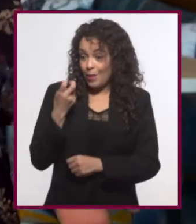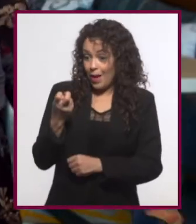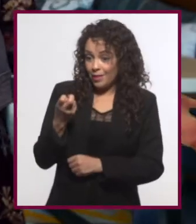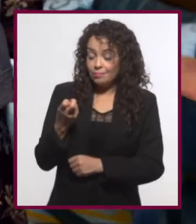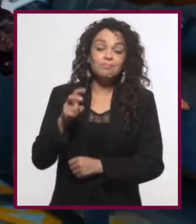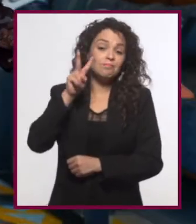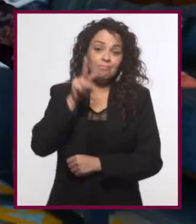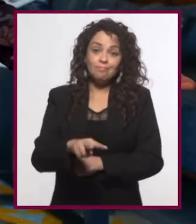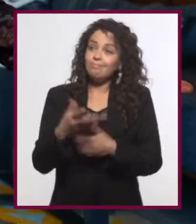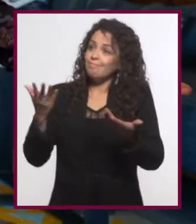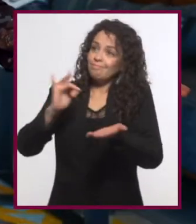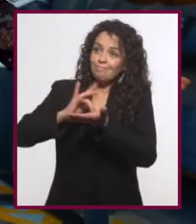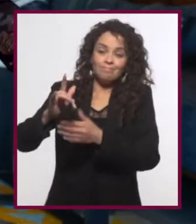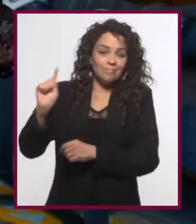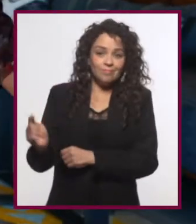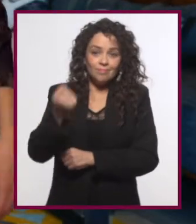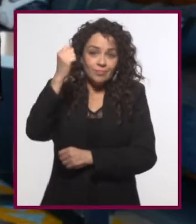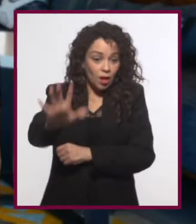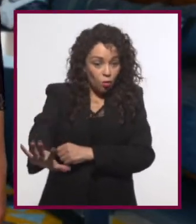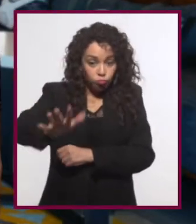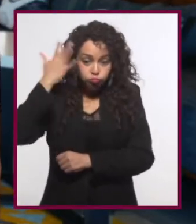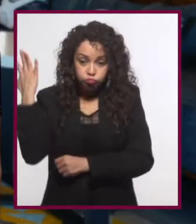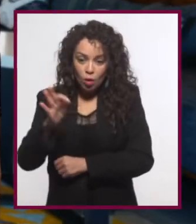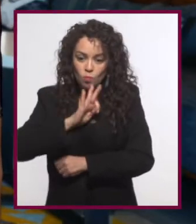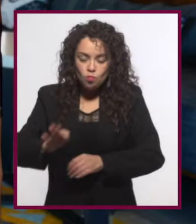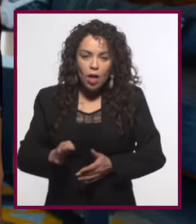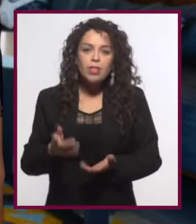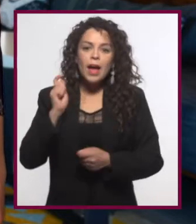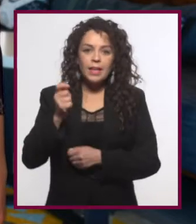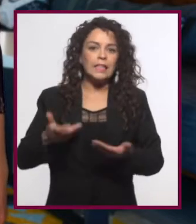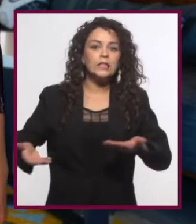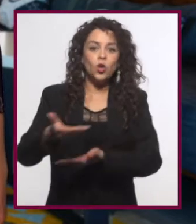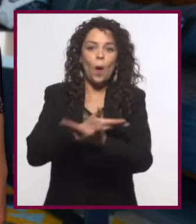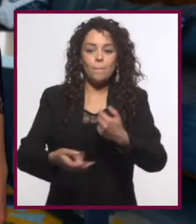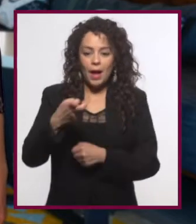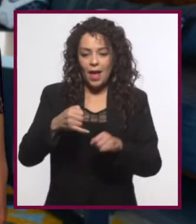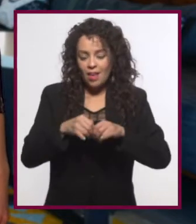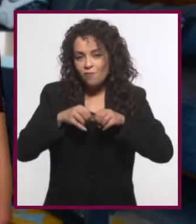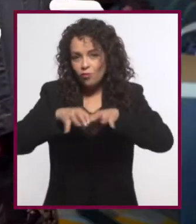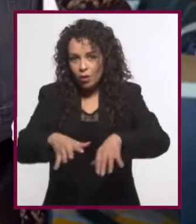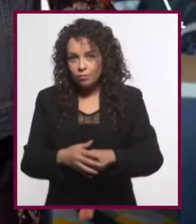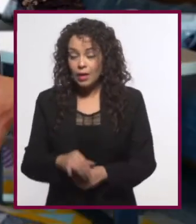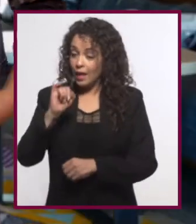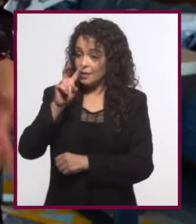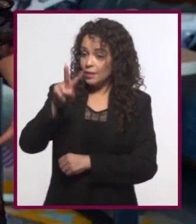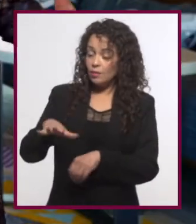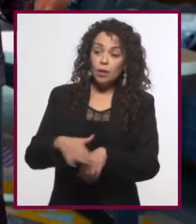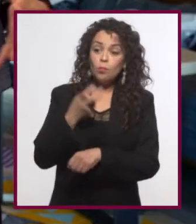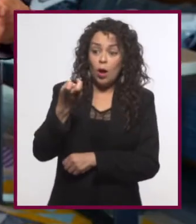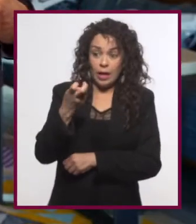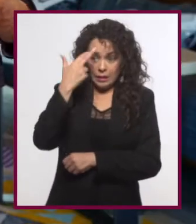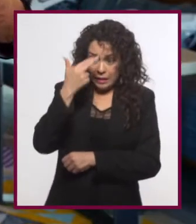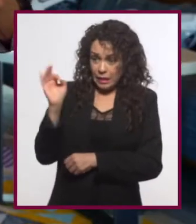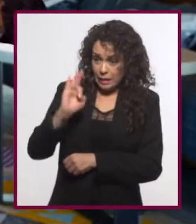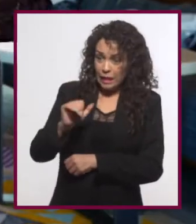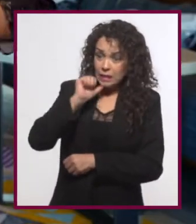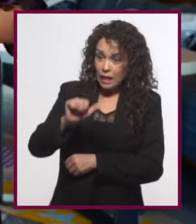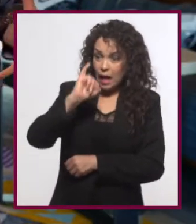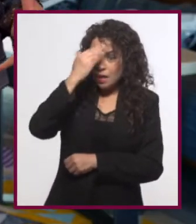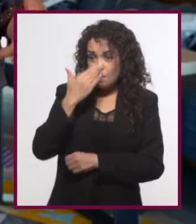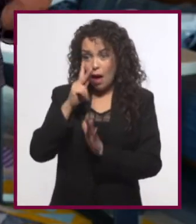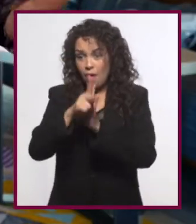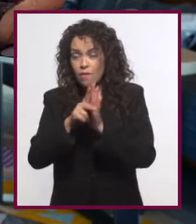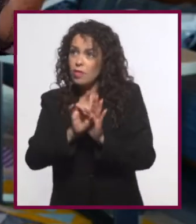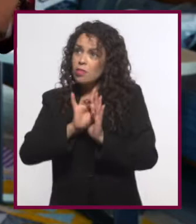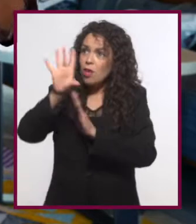Que sin duda alguna, le debe mucho a la tecnología y a la velocidad a la que se puede compartir la información. Ya que si no fuera por esto, el